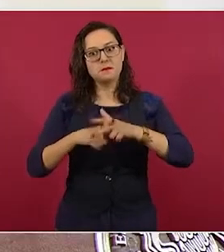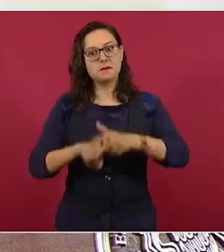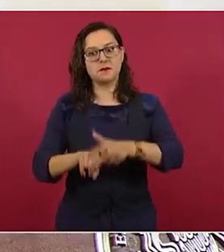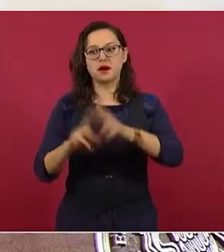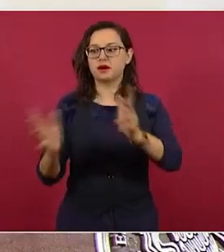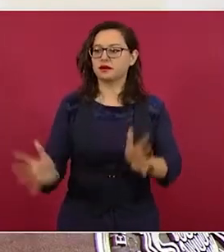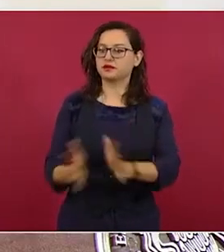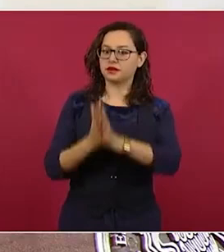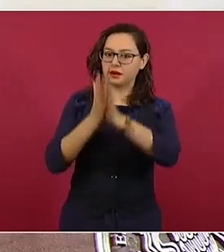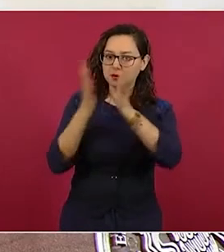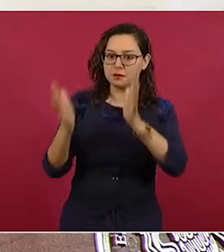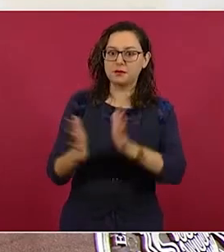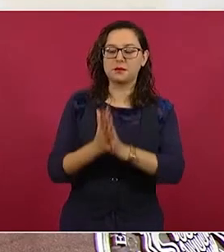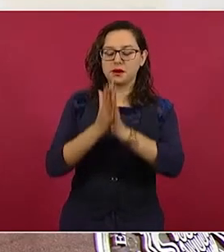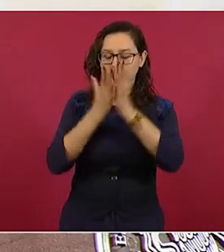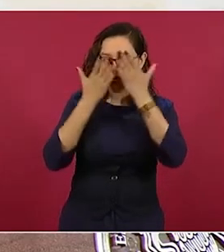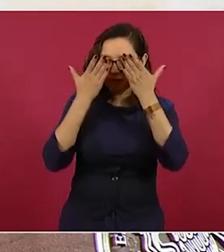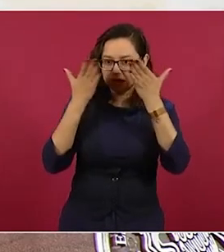cuanto a la reforma